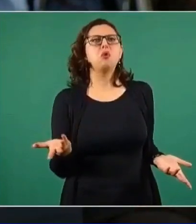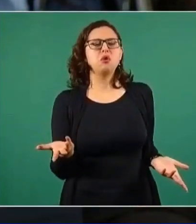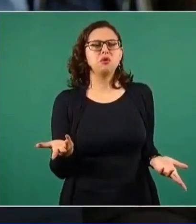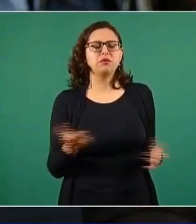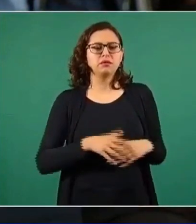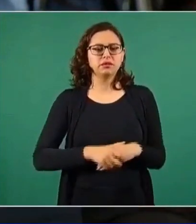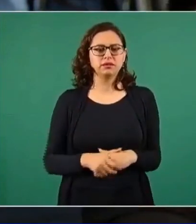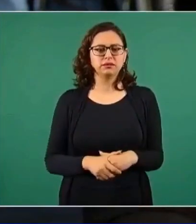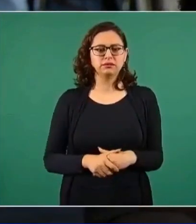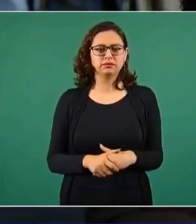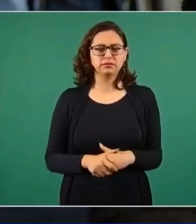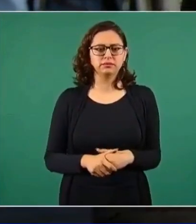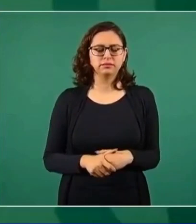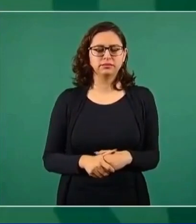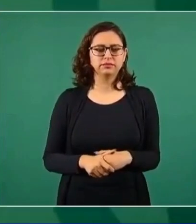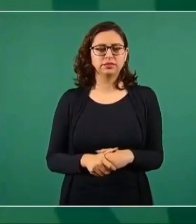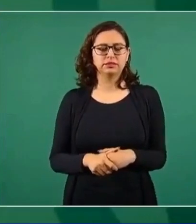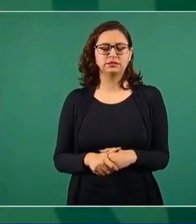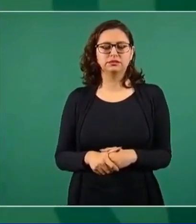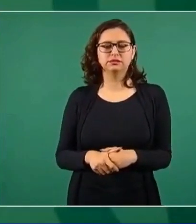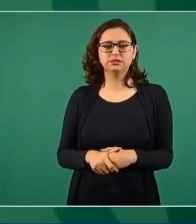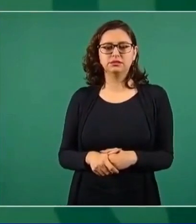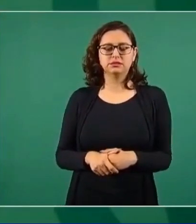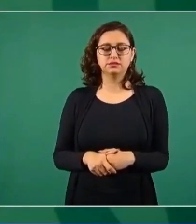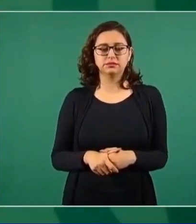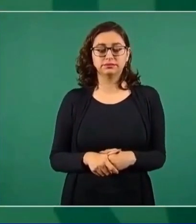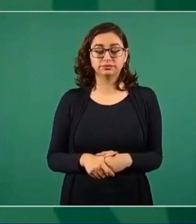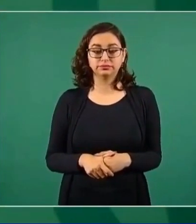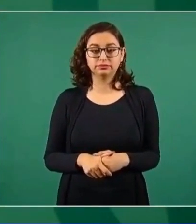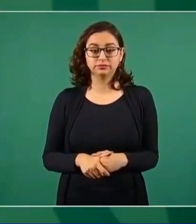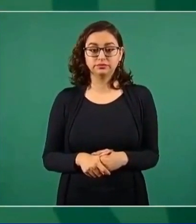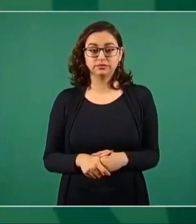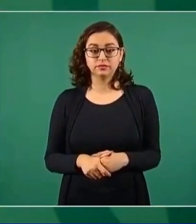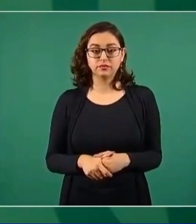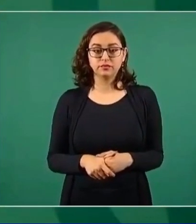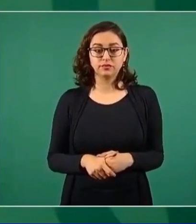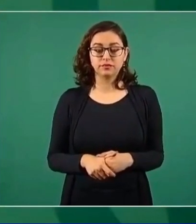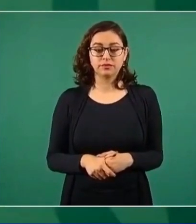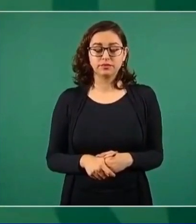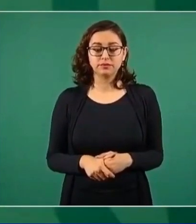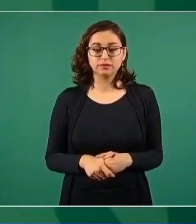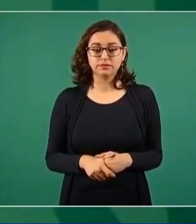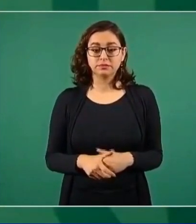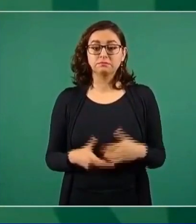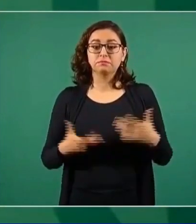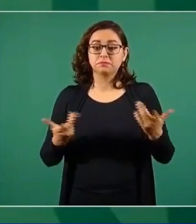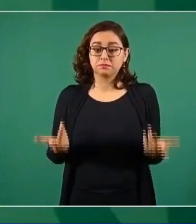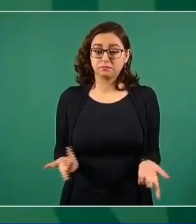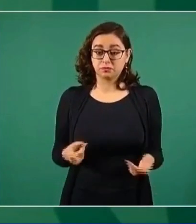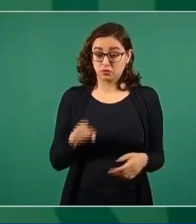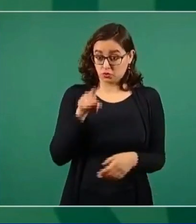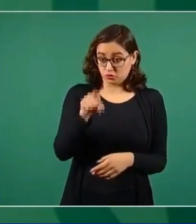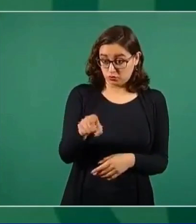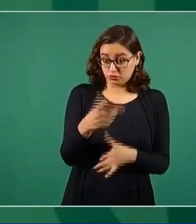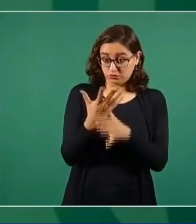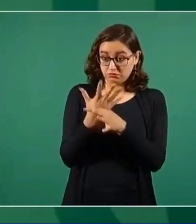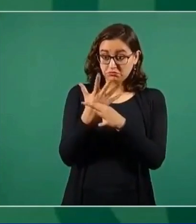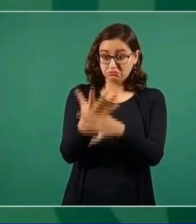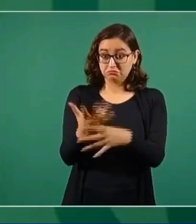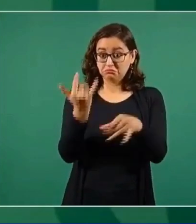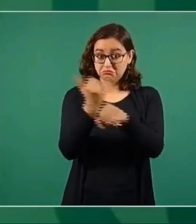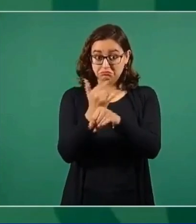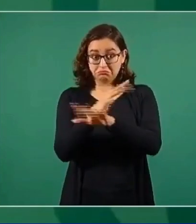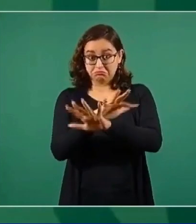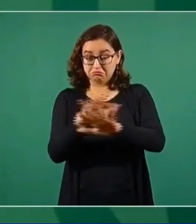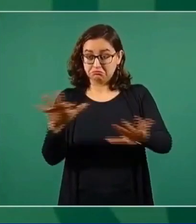miren, hay que esperar a que se informe cómo está lo que estás denunciando y de